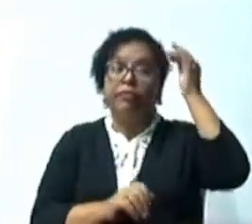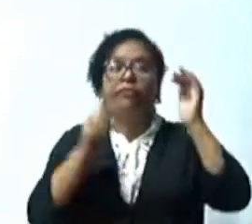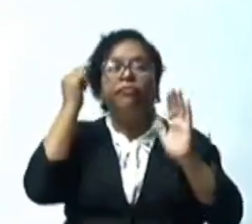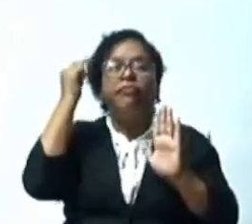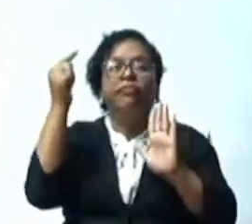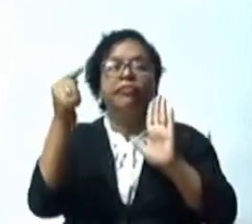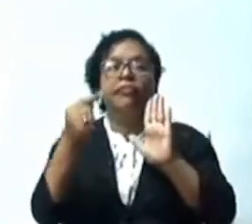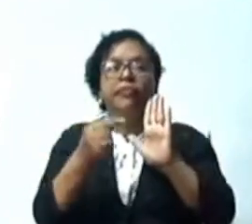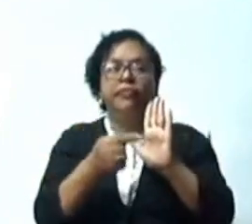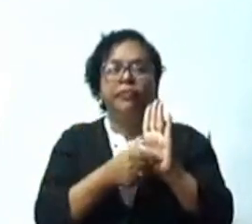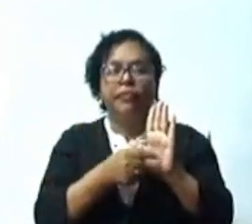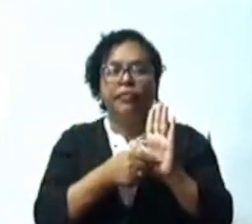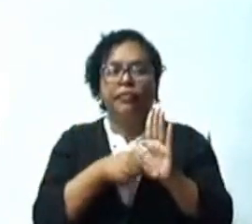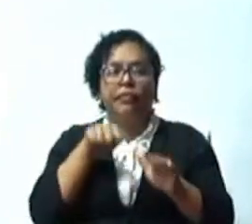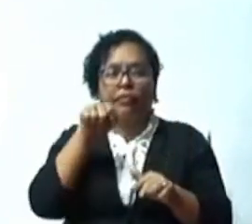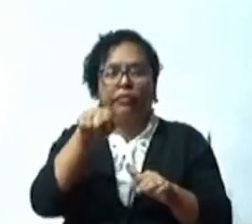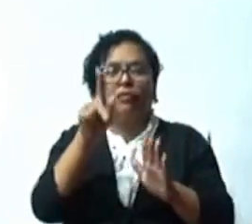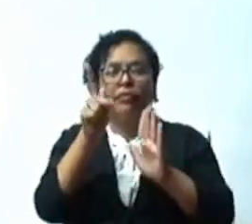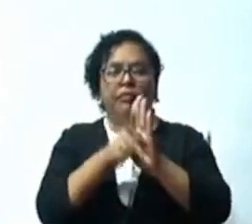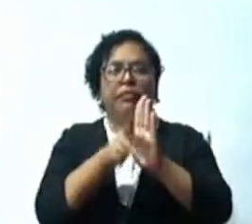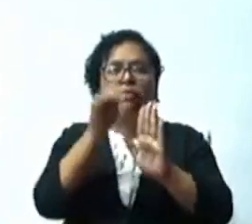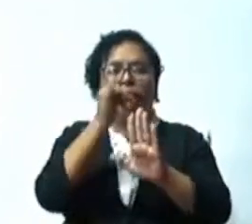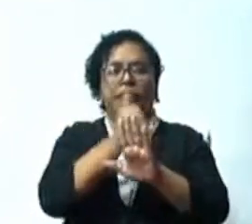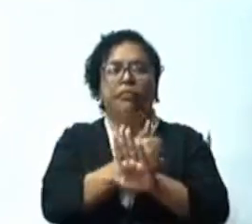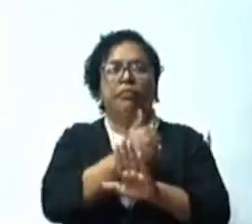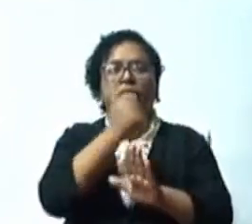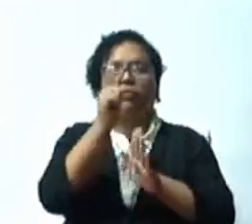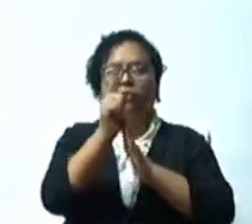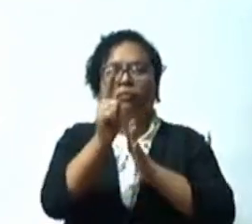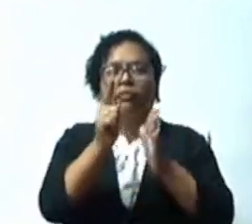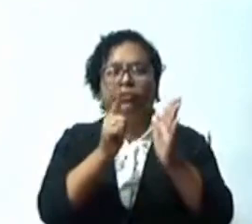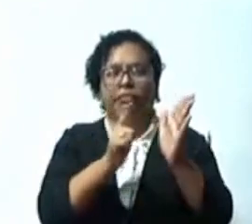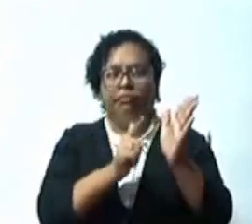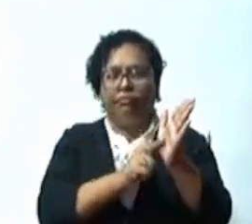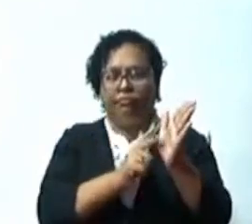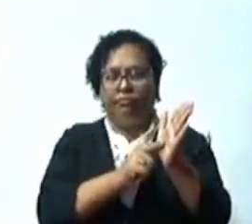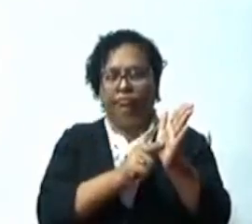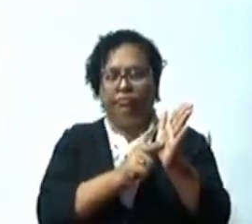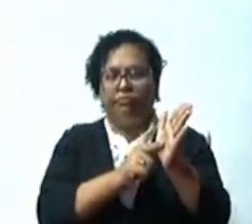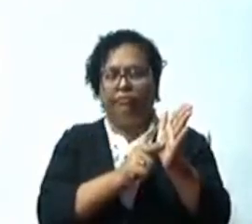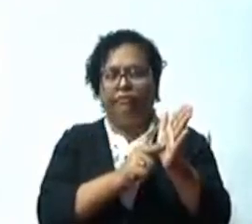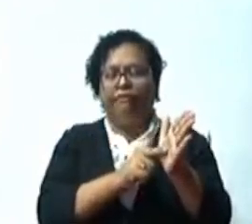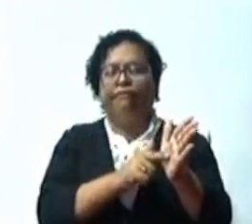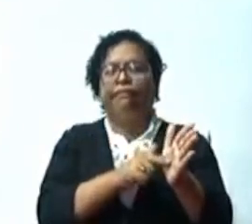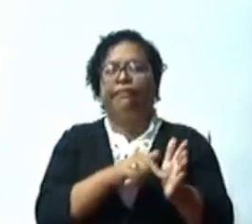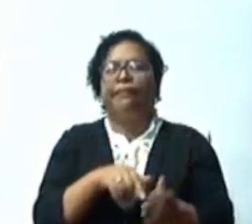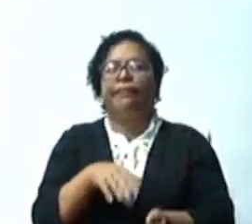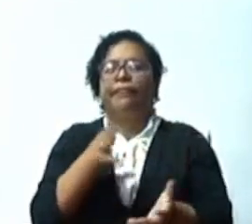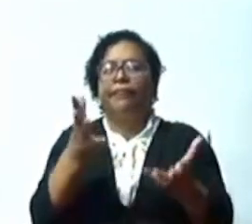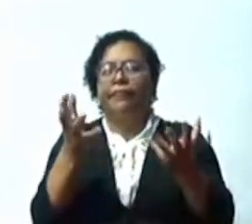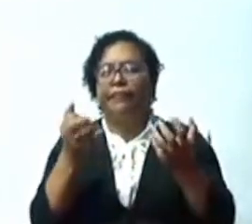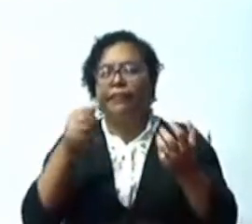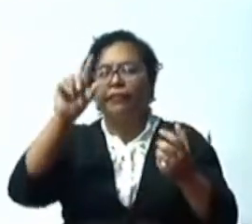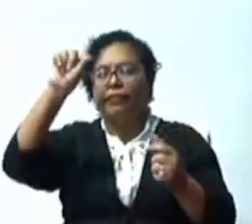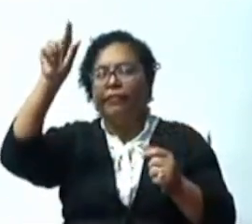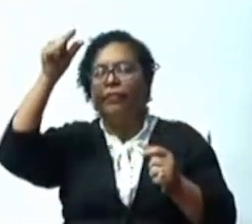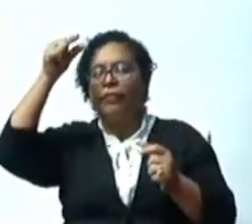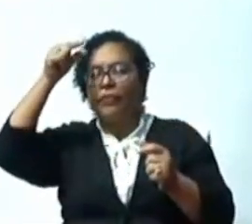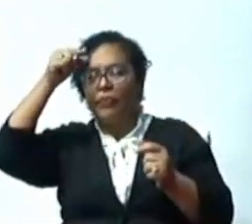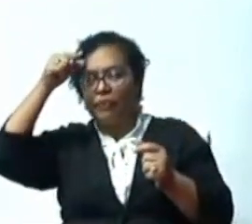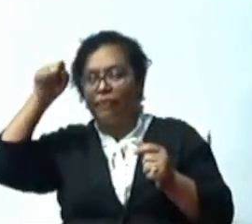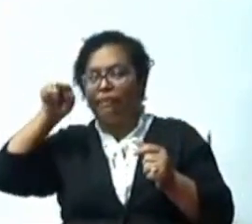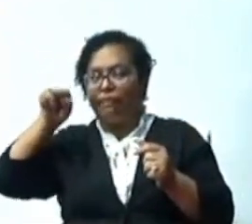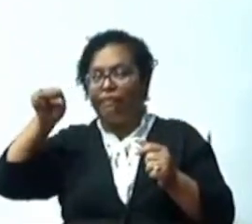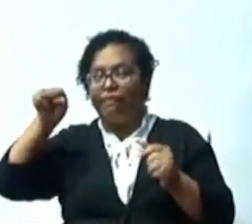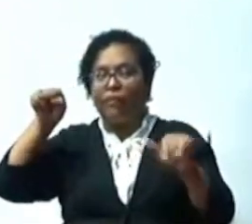un fideigobierno y de hacer un gobierno paralelo a lo que es